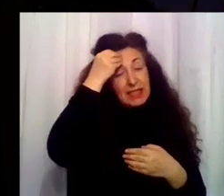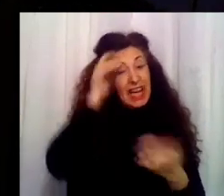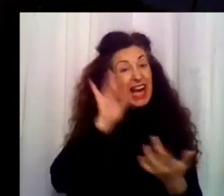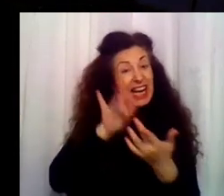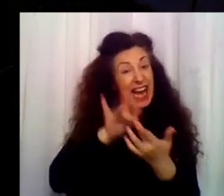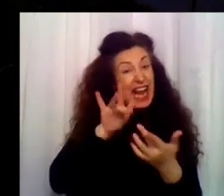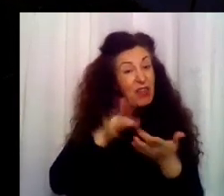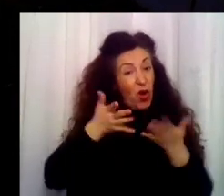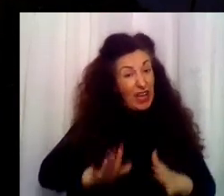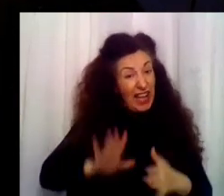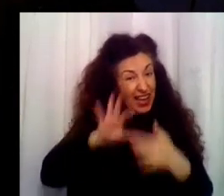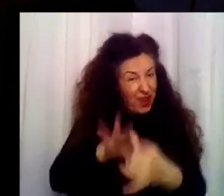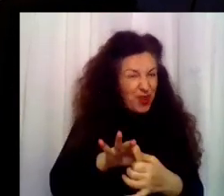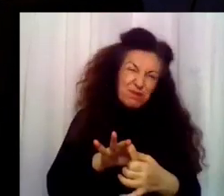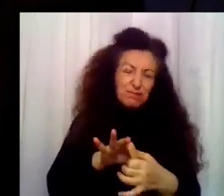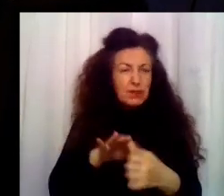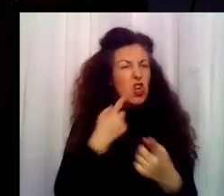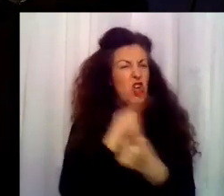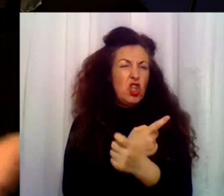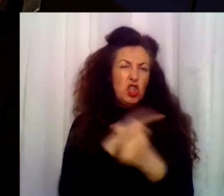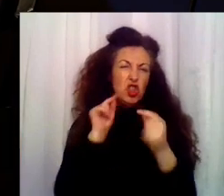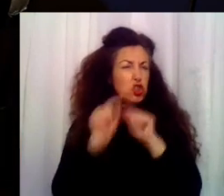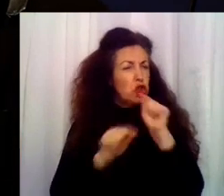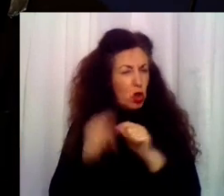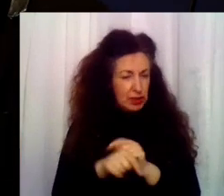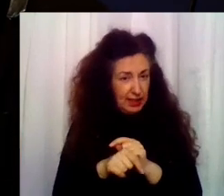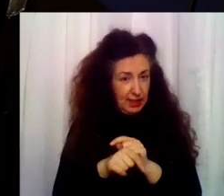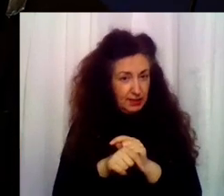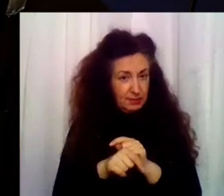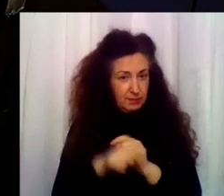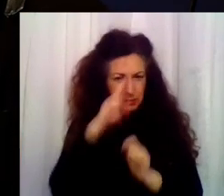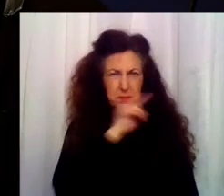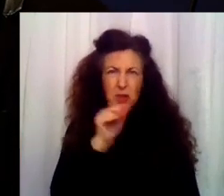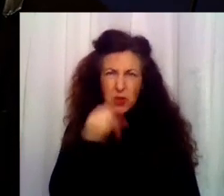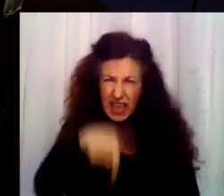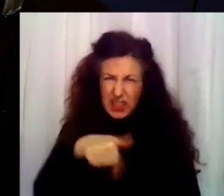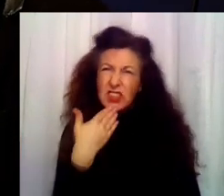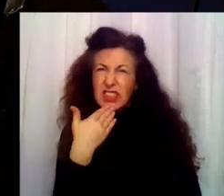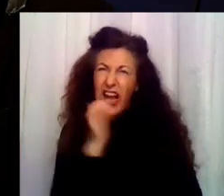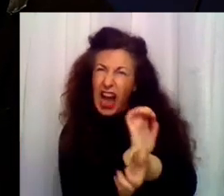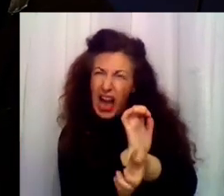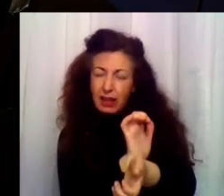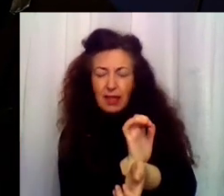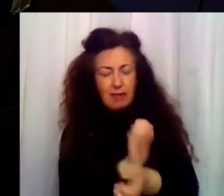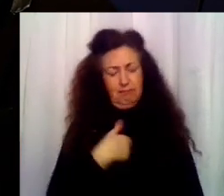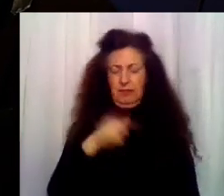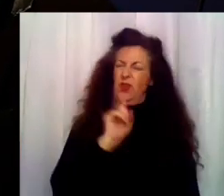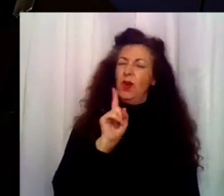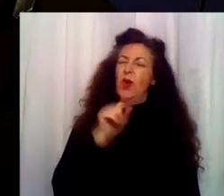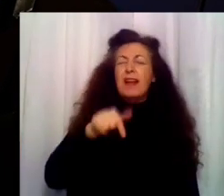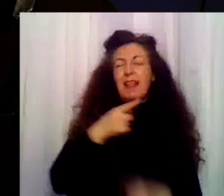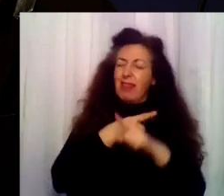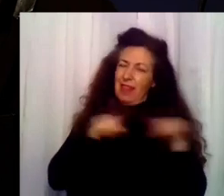cárcel? Yo diría, Natalia, que tienen la suerte de no estar en una cárcel convencional. suerte! Podrán